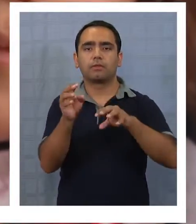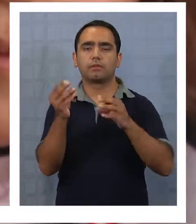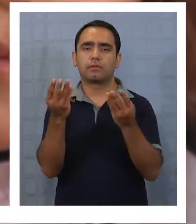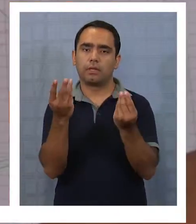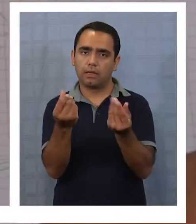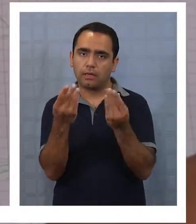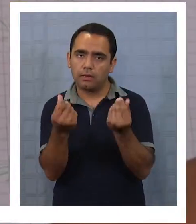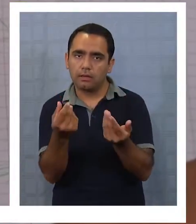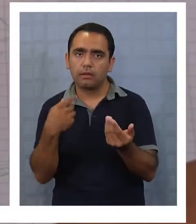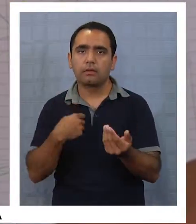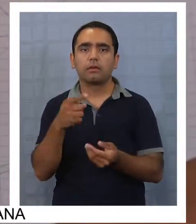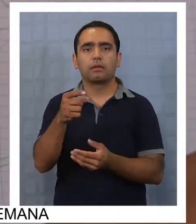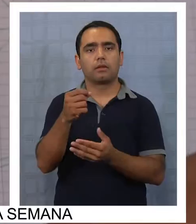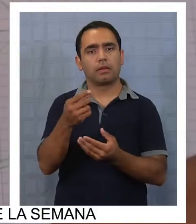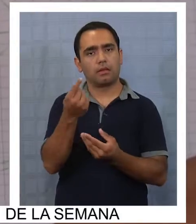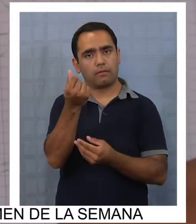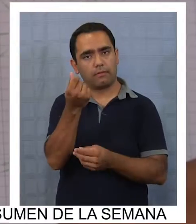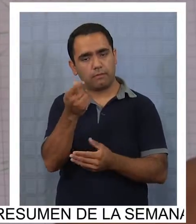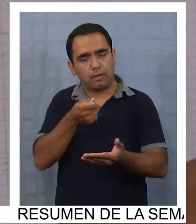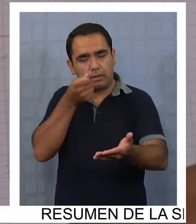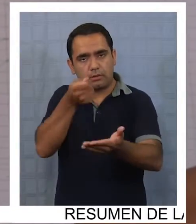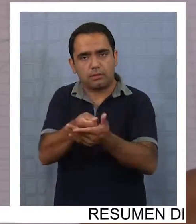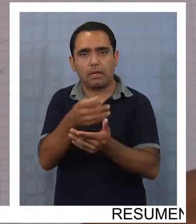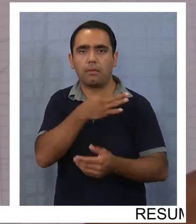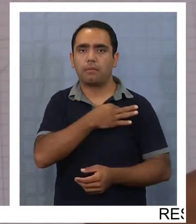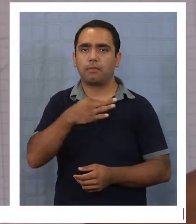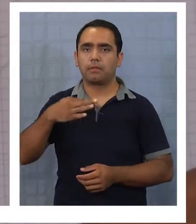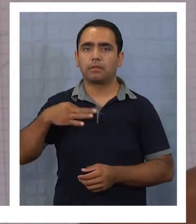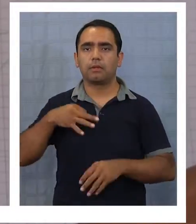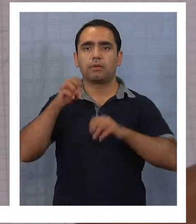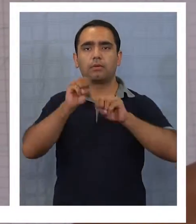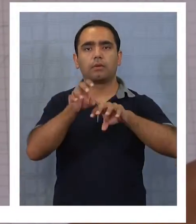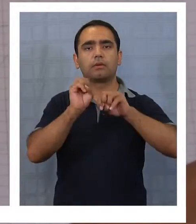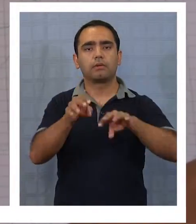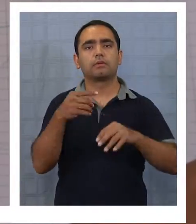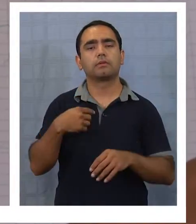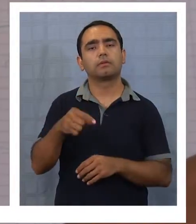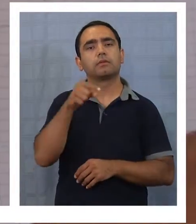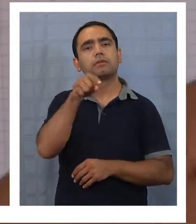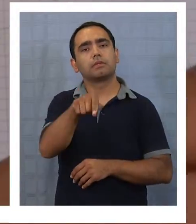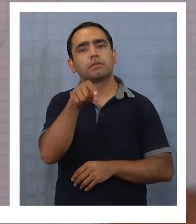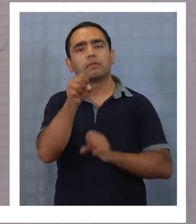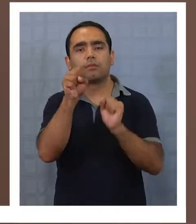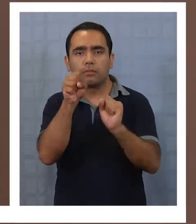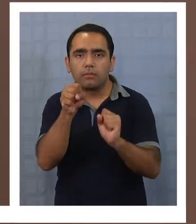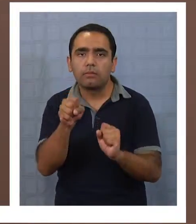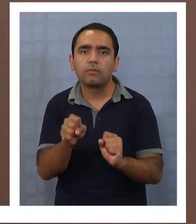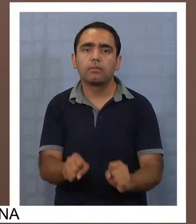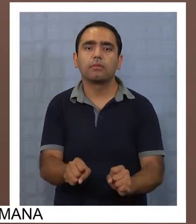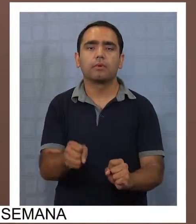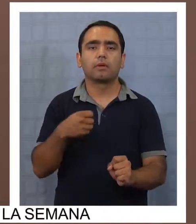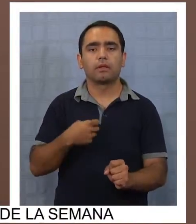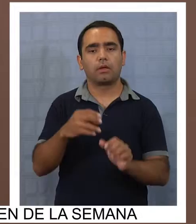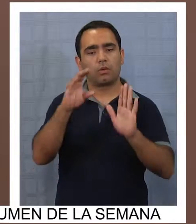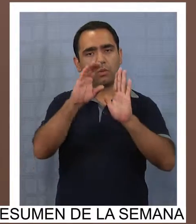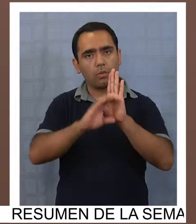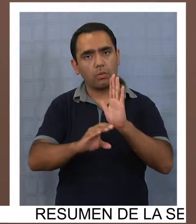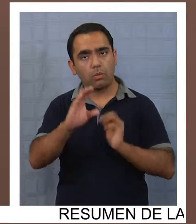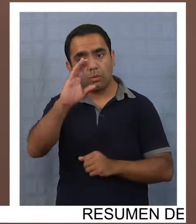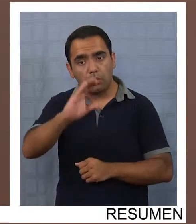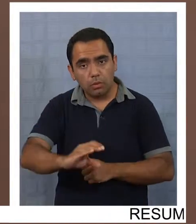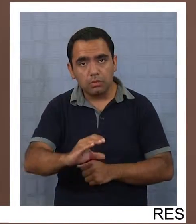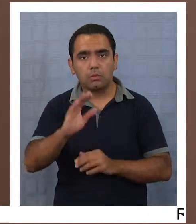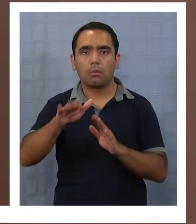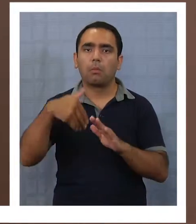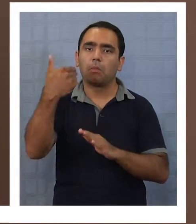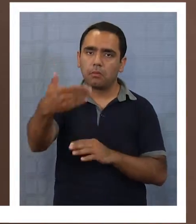financiada por el Ministerio de Educación y en la que van a poder incluso ser promovidos de curso en caso de